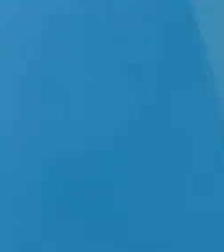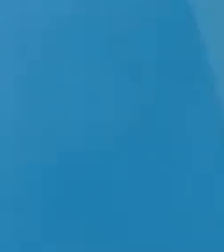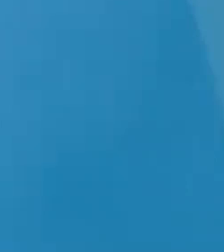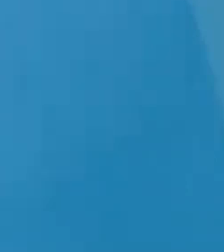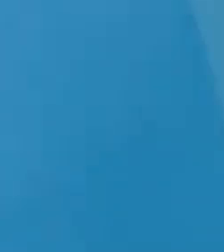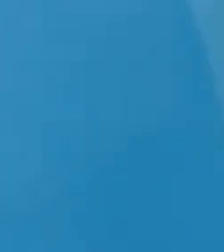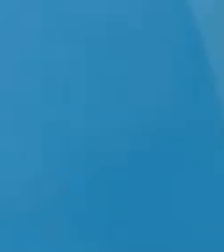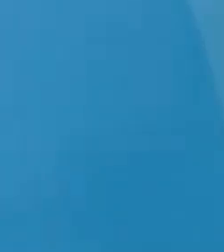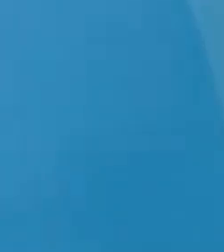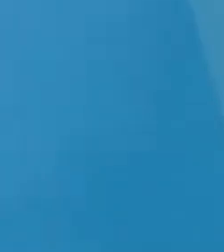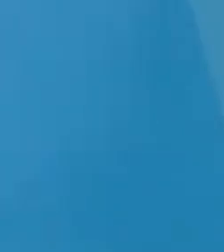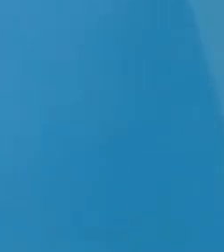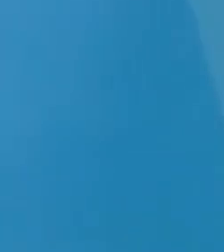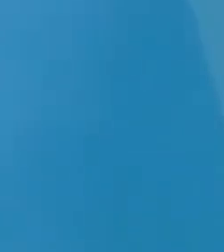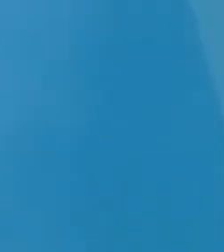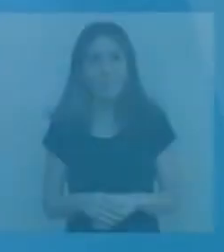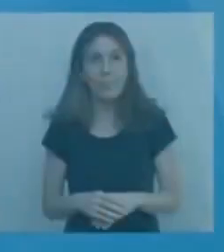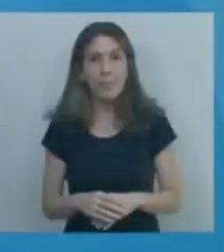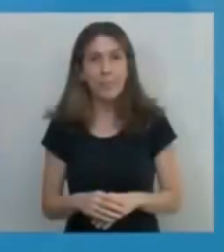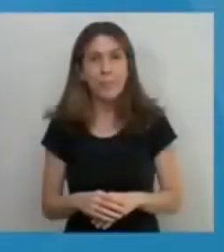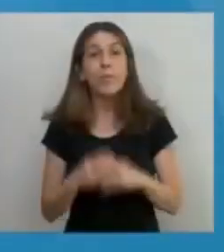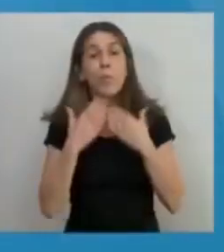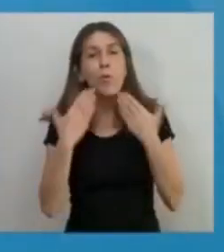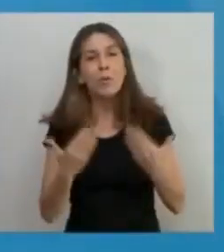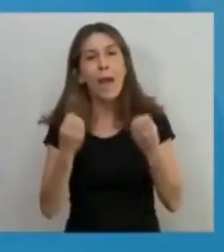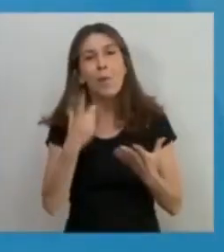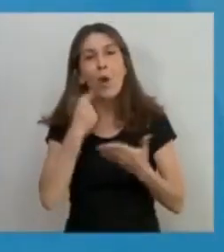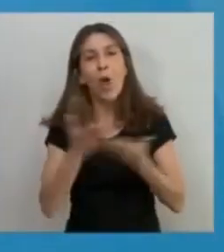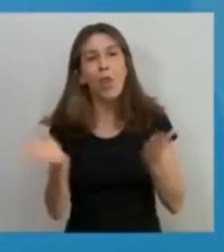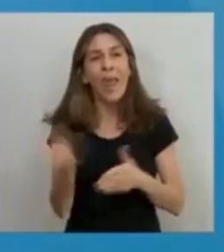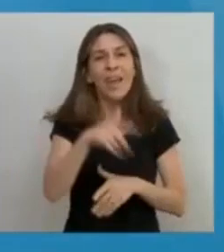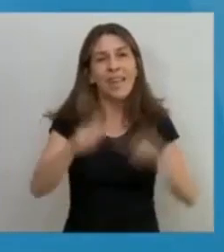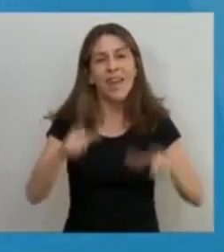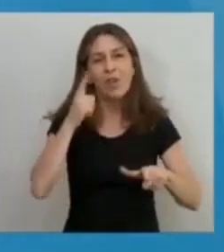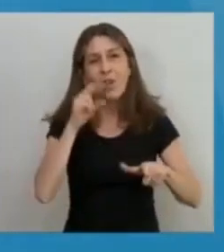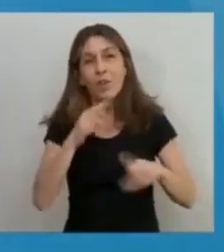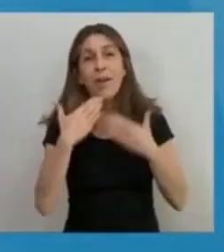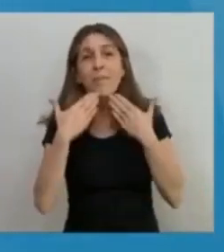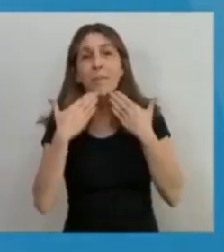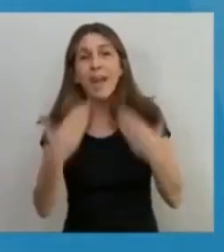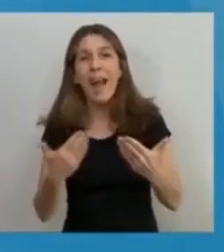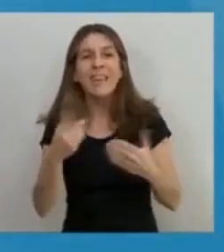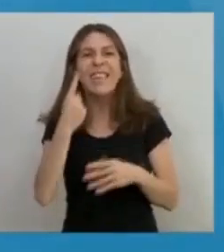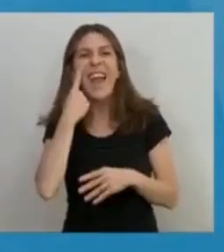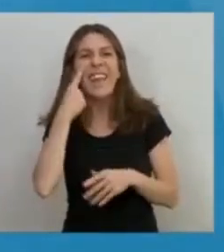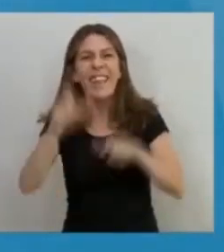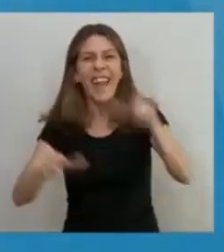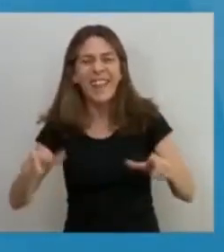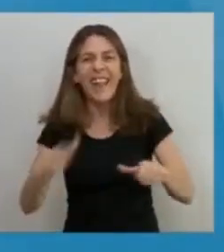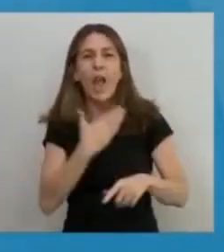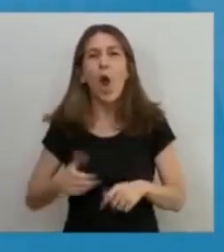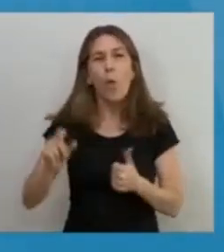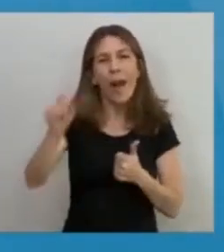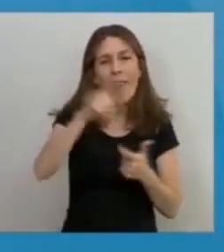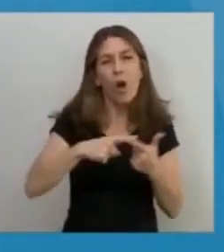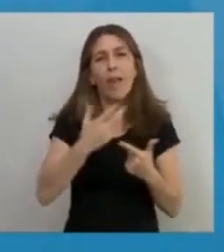Muy bien, muchas gracias, buenos días a todos, a todas. Gracias a los intendentes, a los gobernadores, a